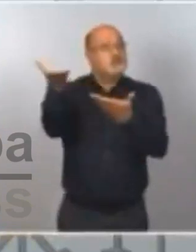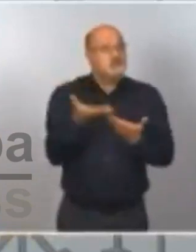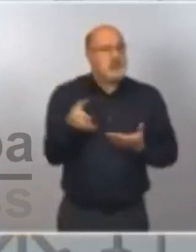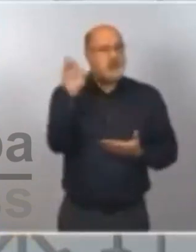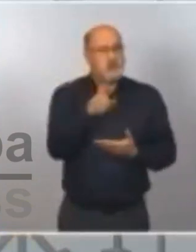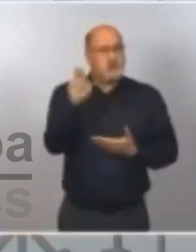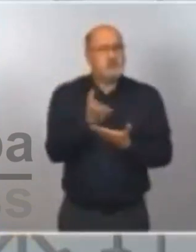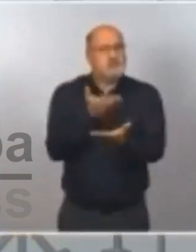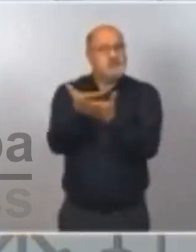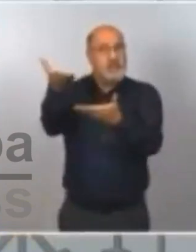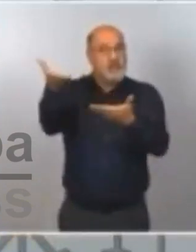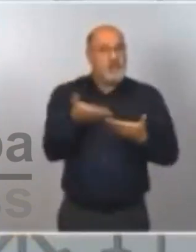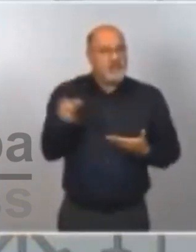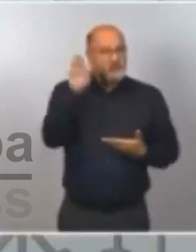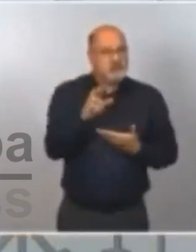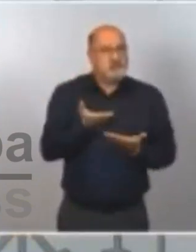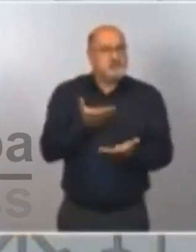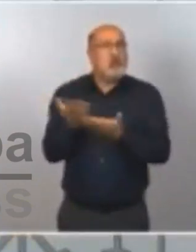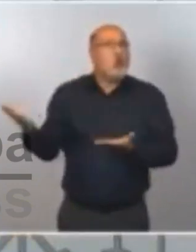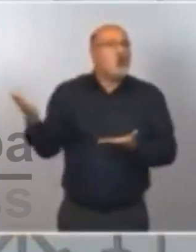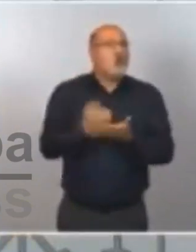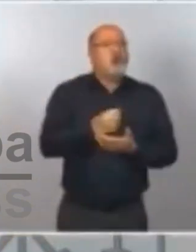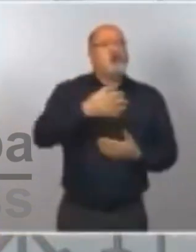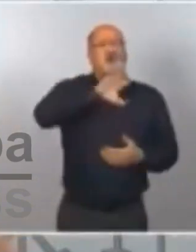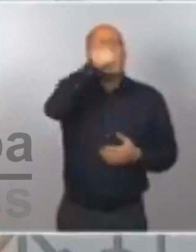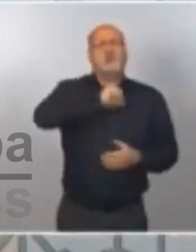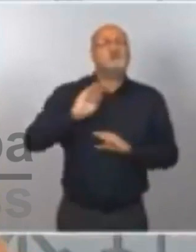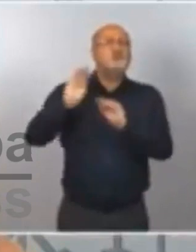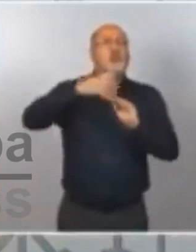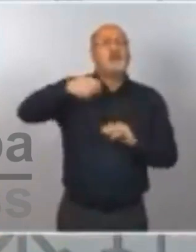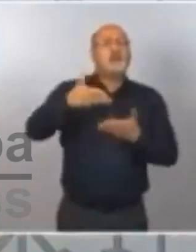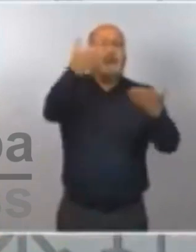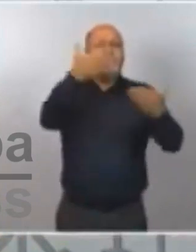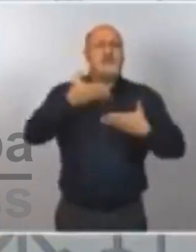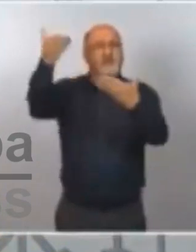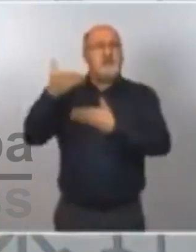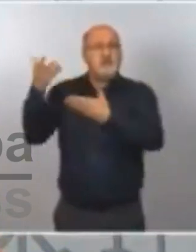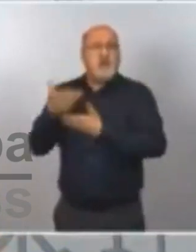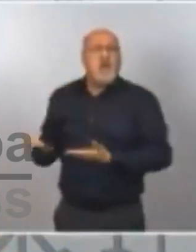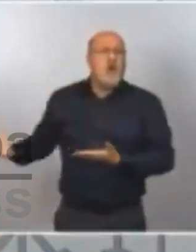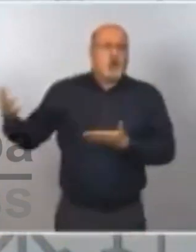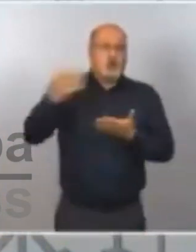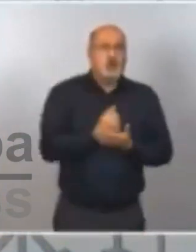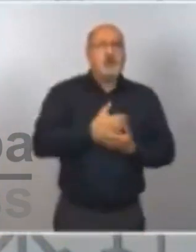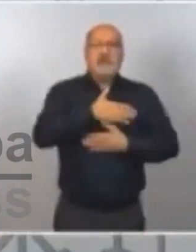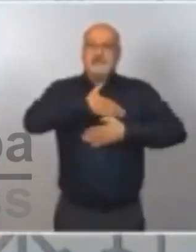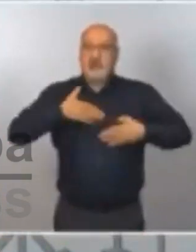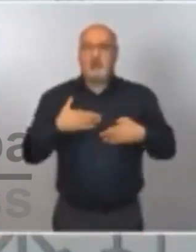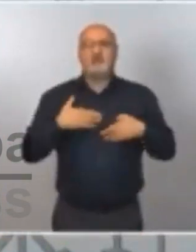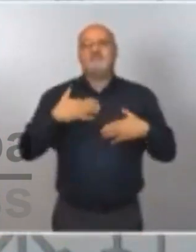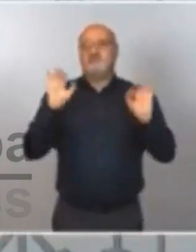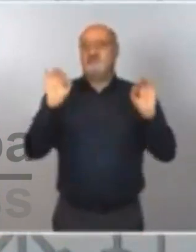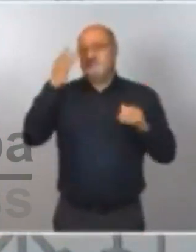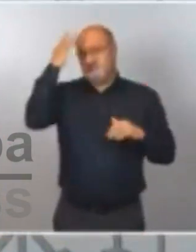invitación que se dirige a todos los presidentes autonómicos y, por tanto, esperamos y deseamos que el señor Aragonés acuda a esa conferencia